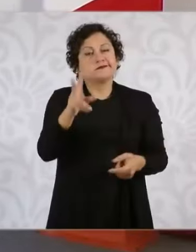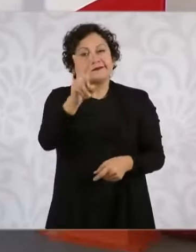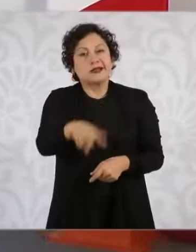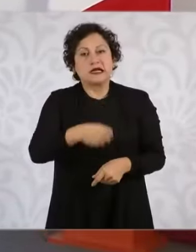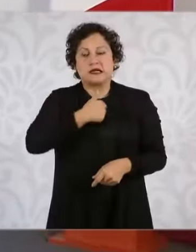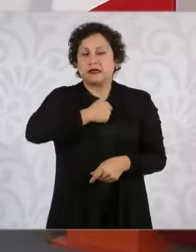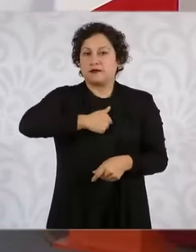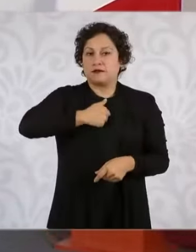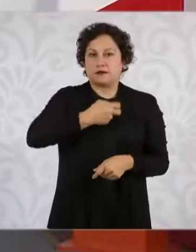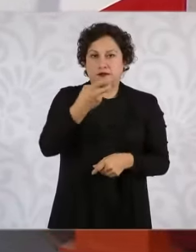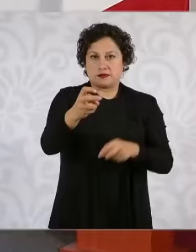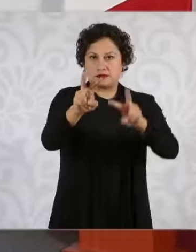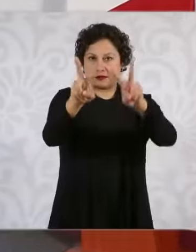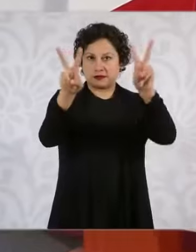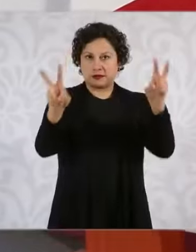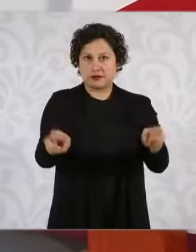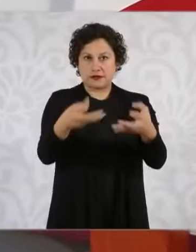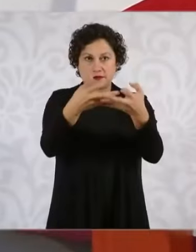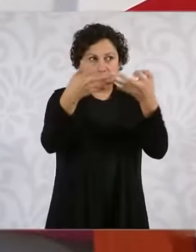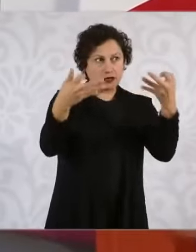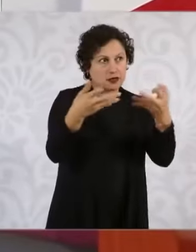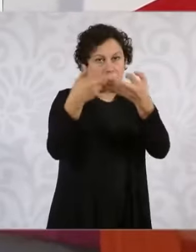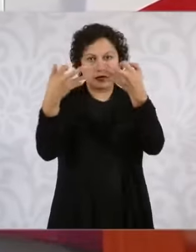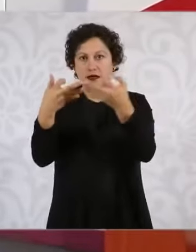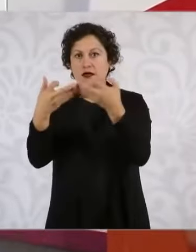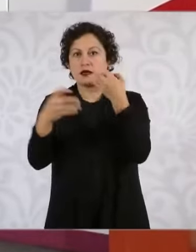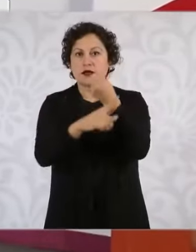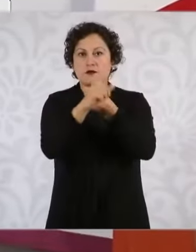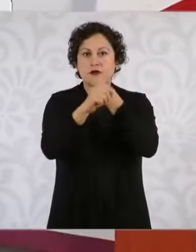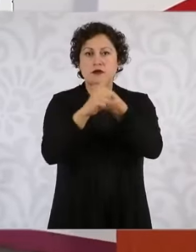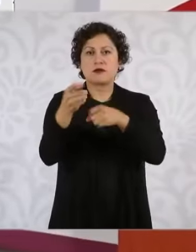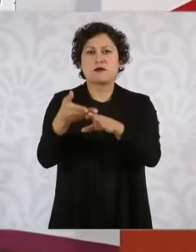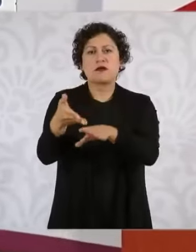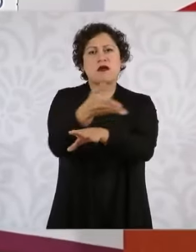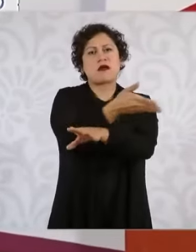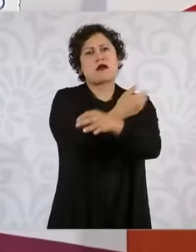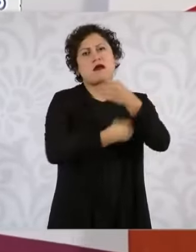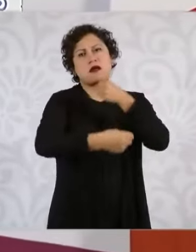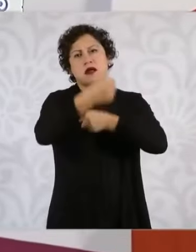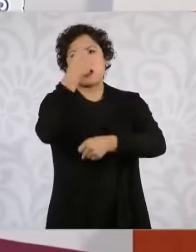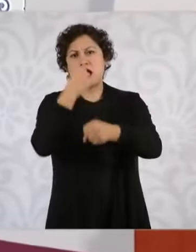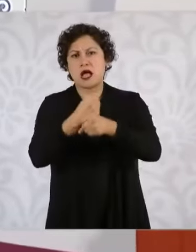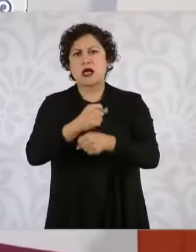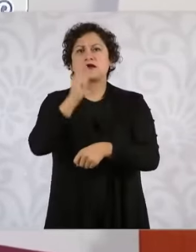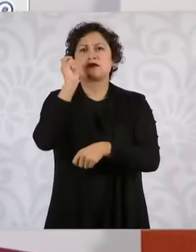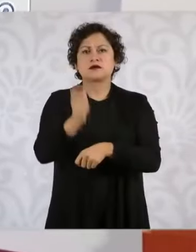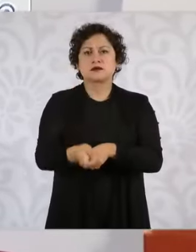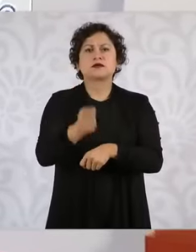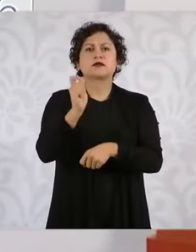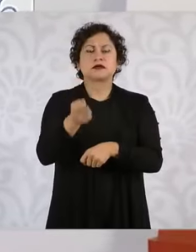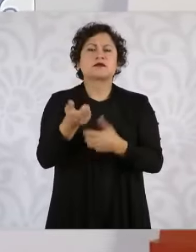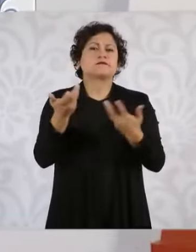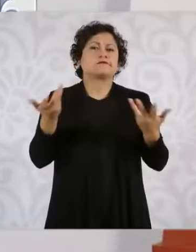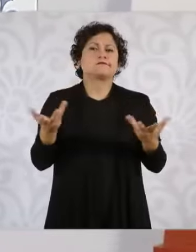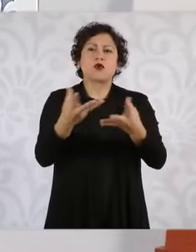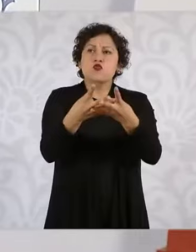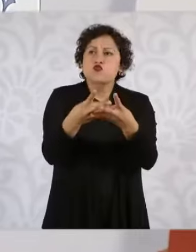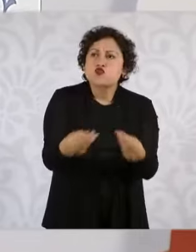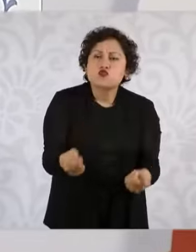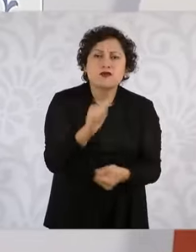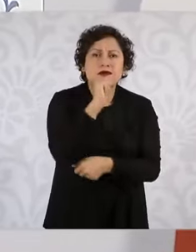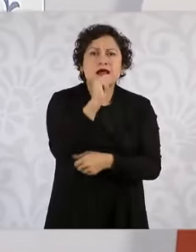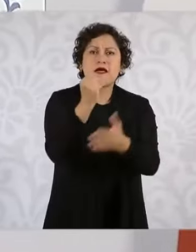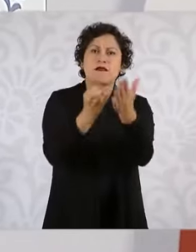muchos de ellos tienen muchísimos años que no se atienden y a veces hay resoluciones y de todas